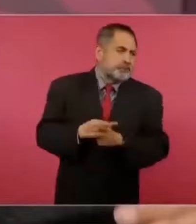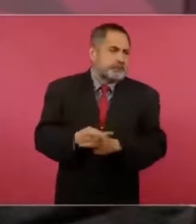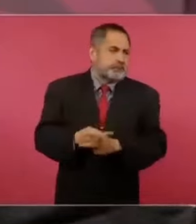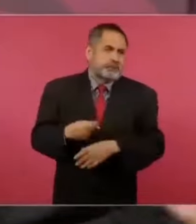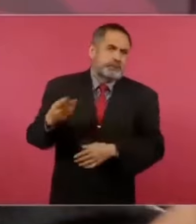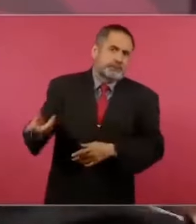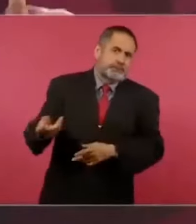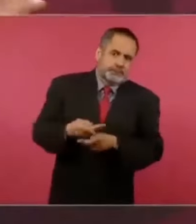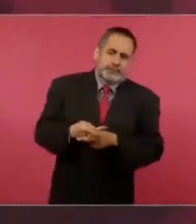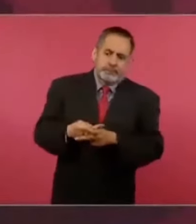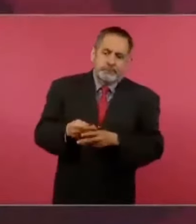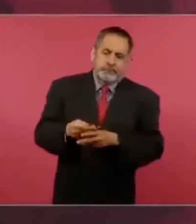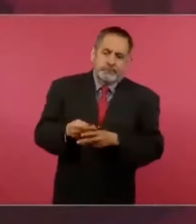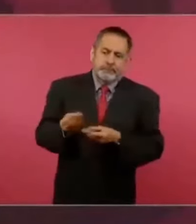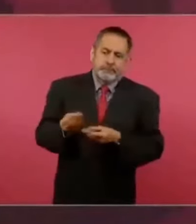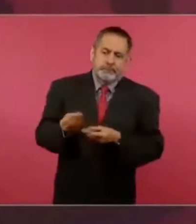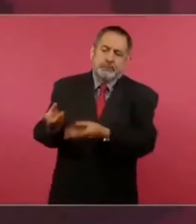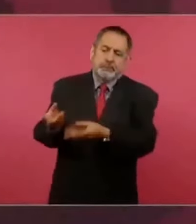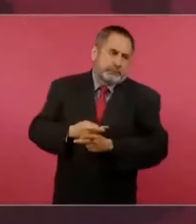te tolero,